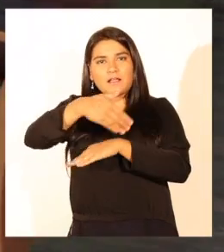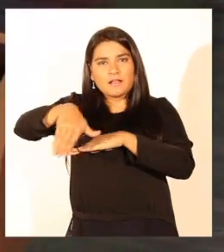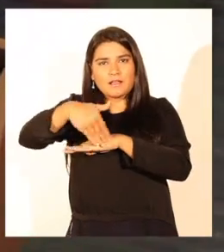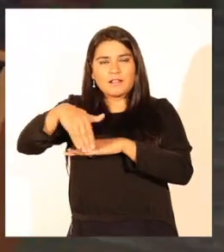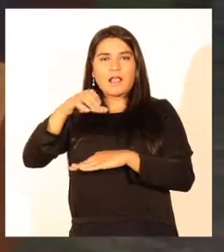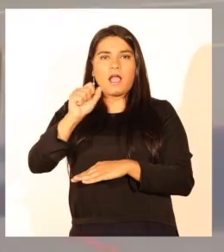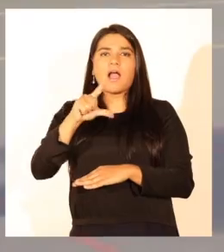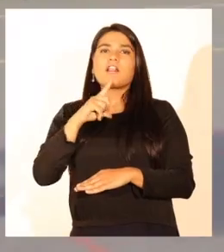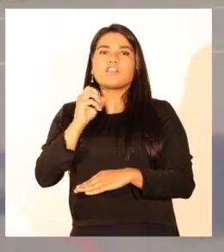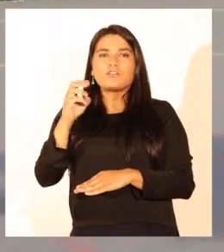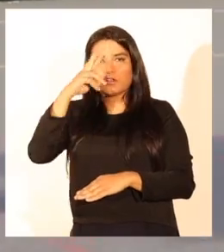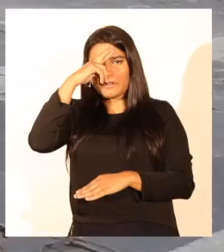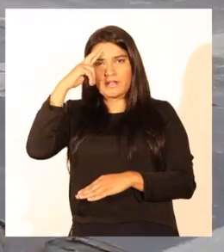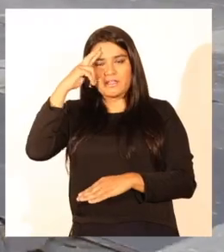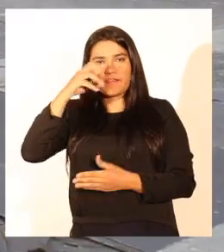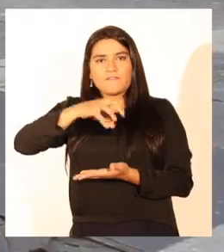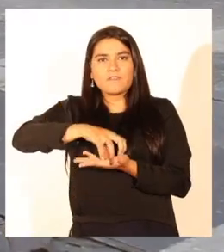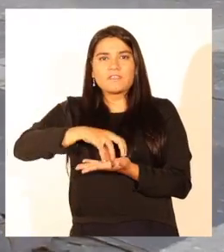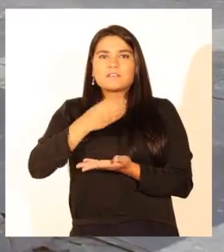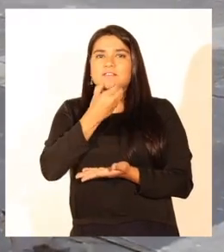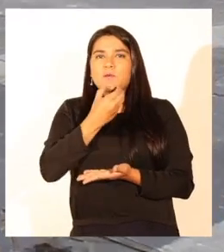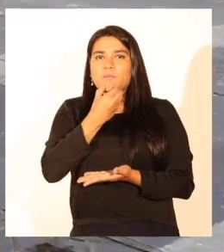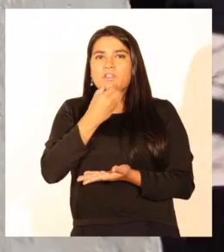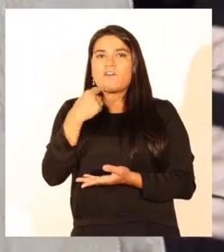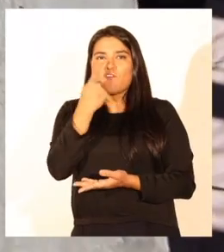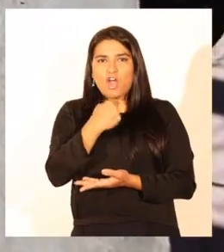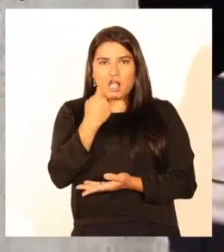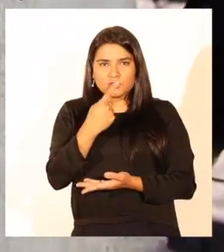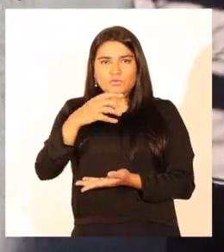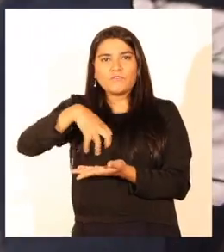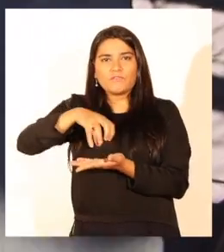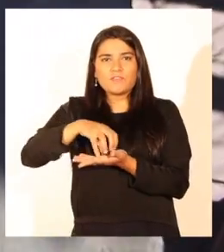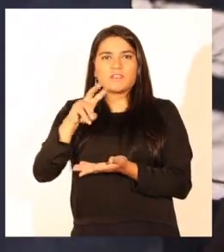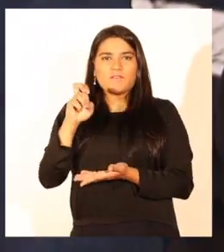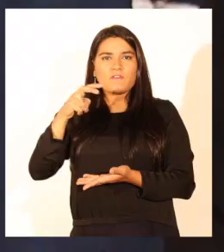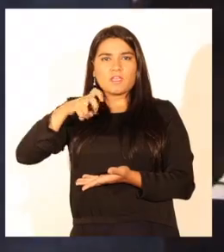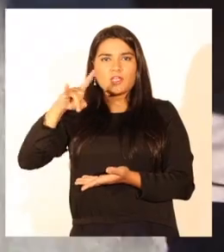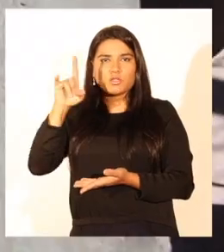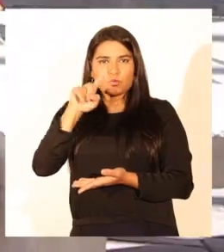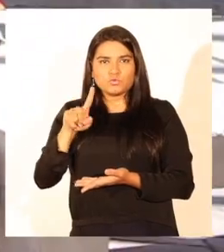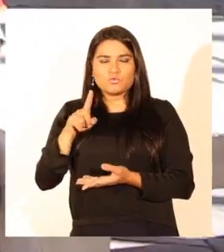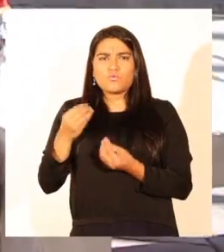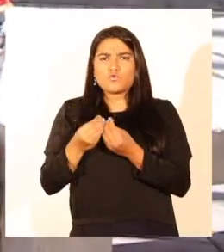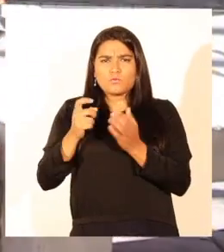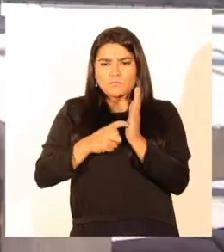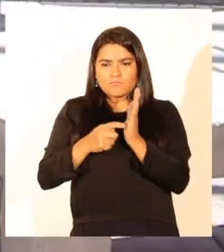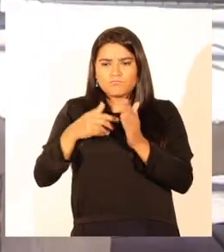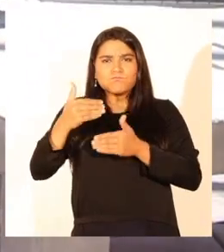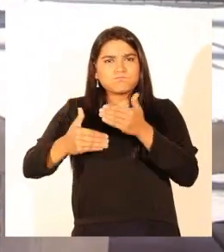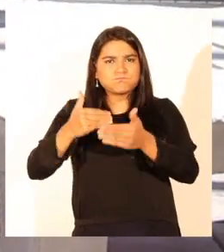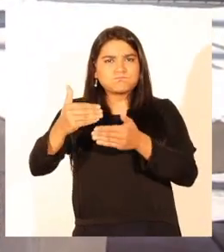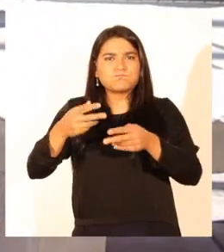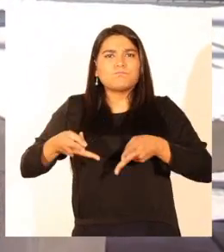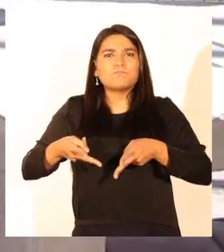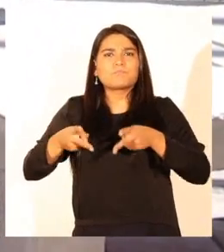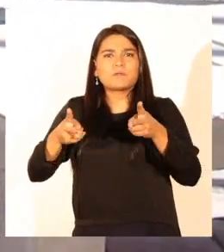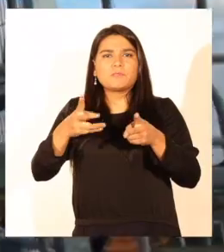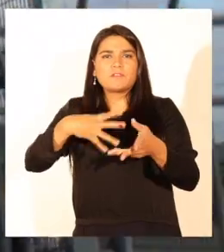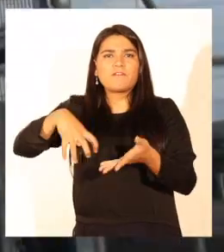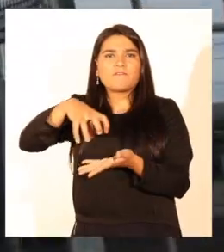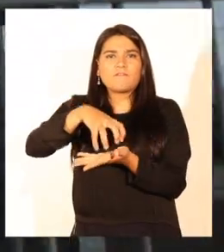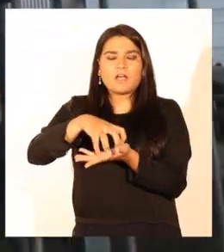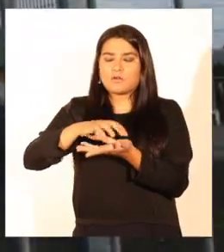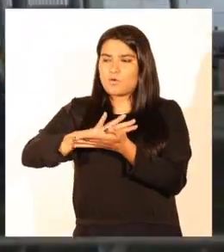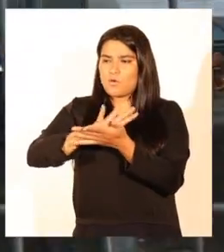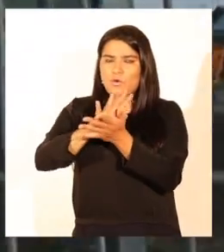del Rey, Villa San Pedro, Boca Sur y Villa Venus, con un alto porcentaje de avance que va a permitir recuperar